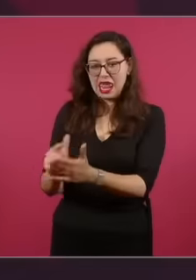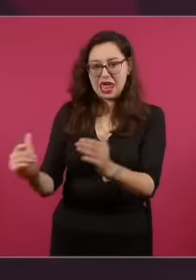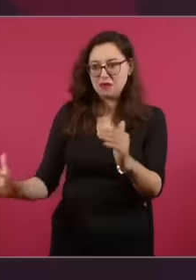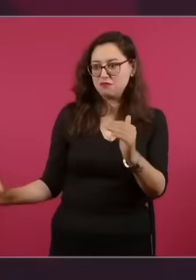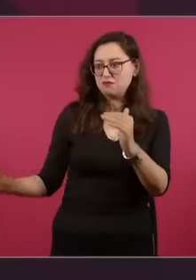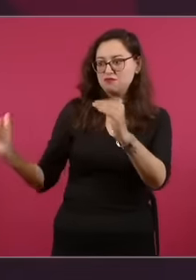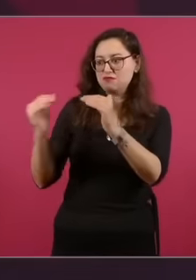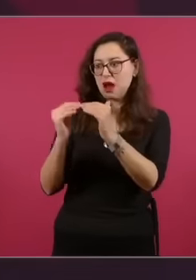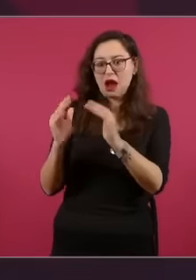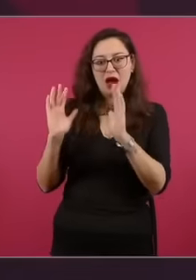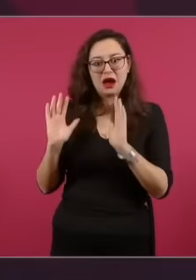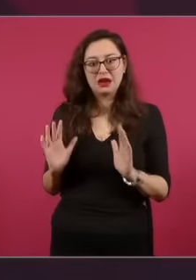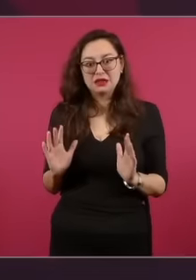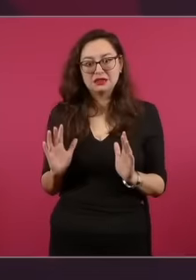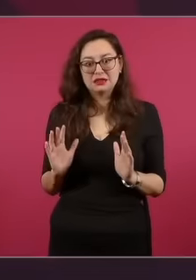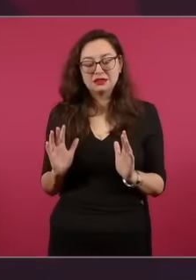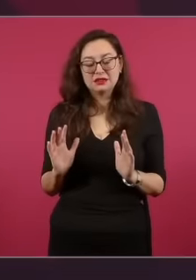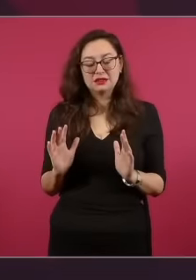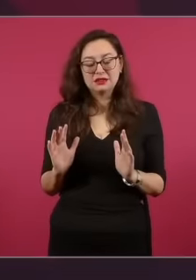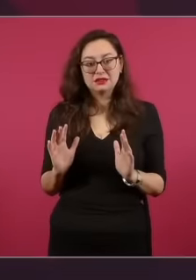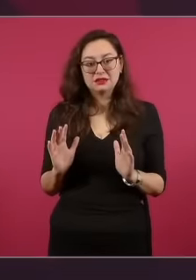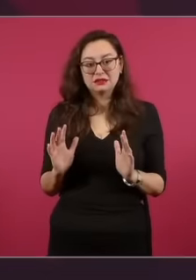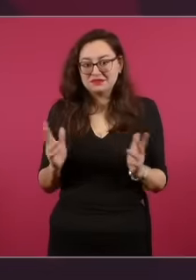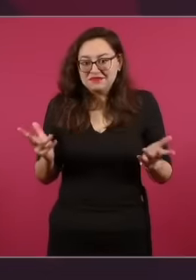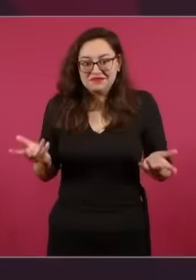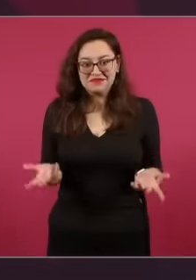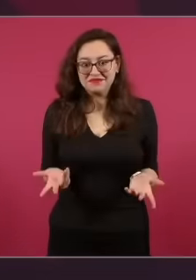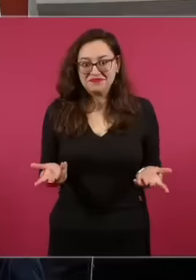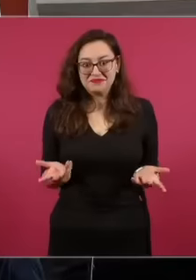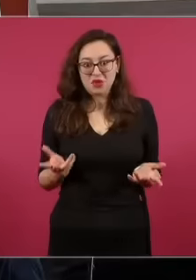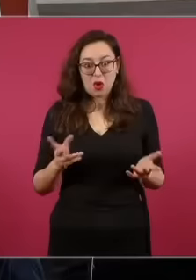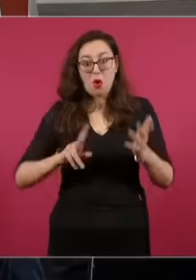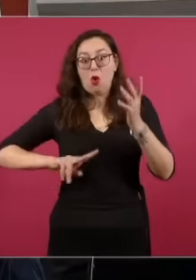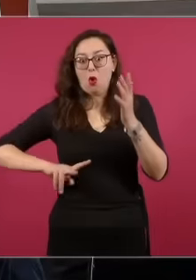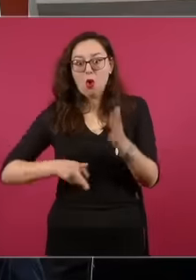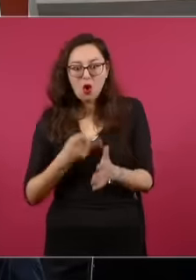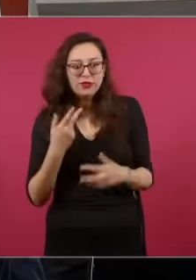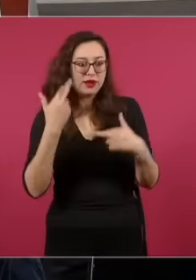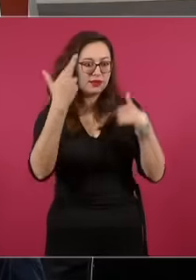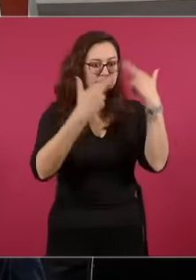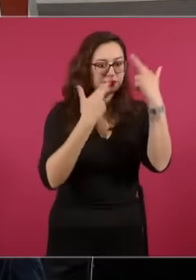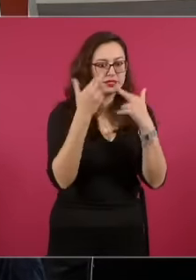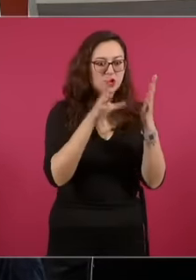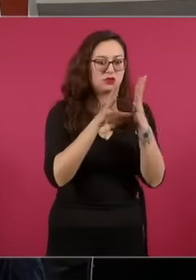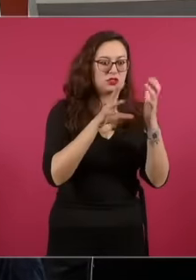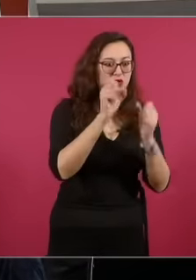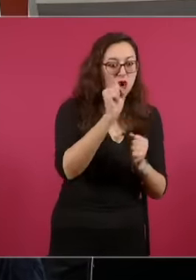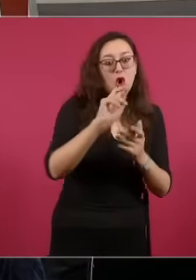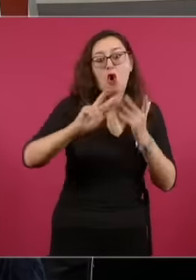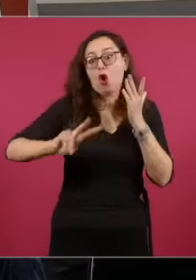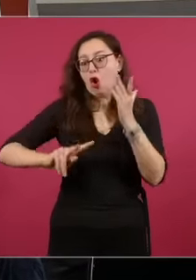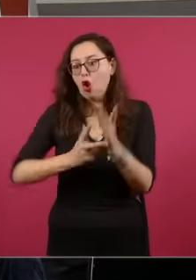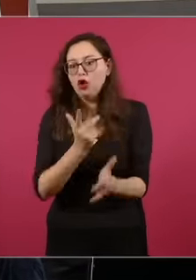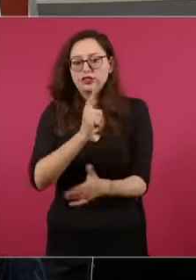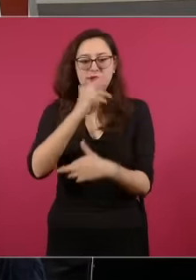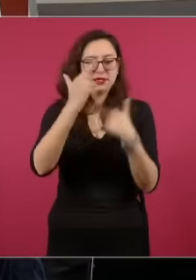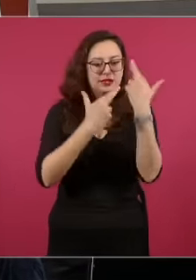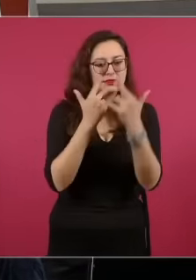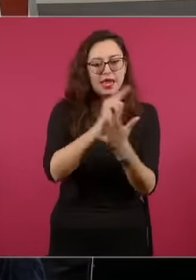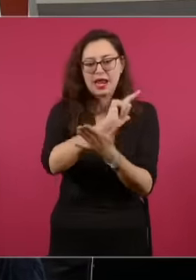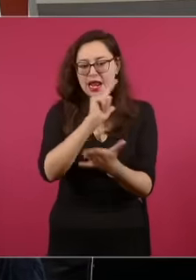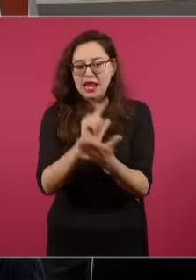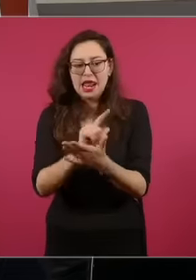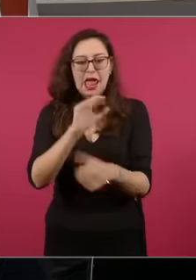Constitución en la ley de amparo y en la jurisprudencia